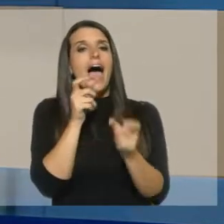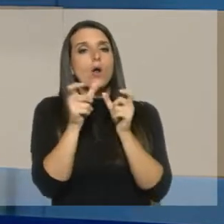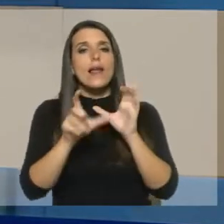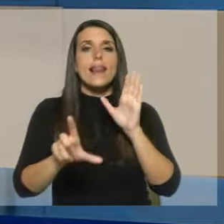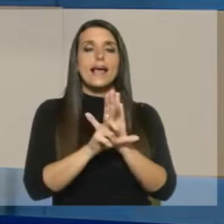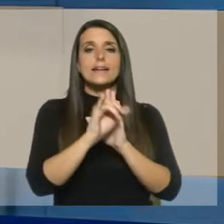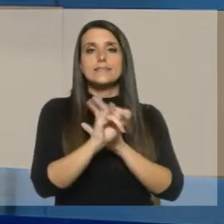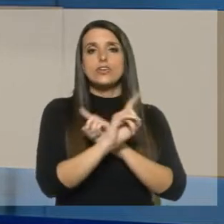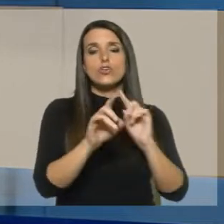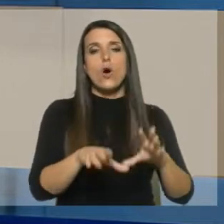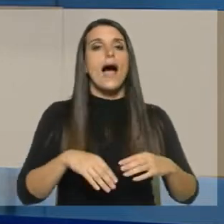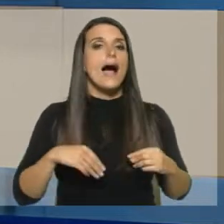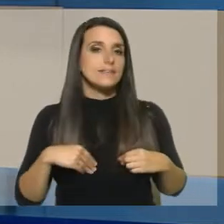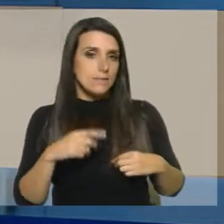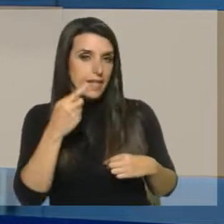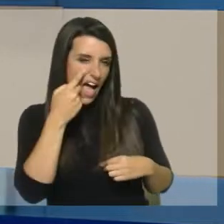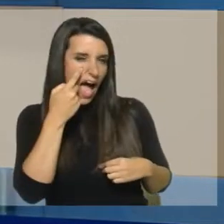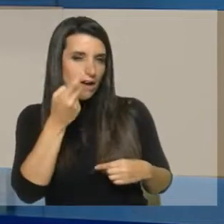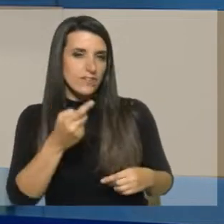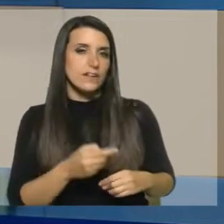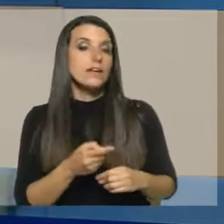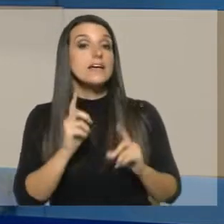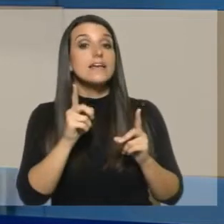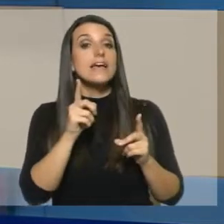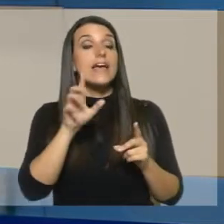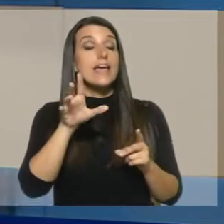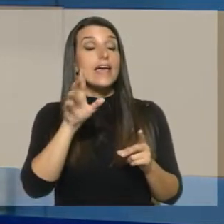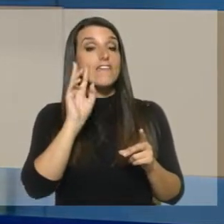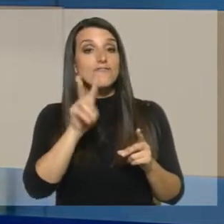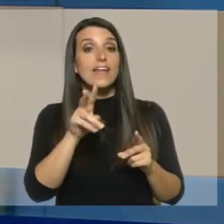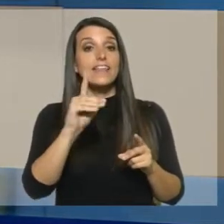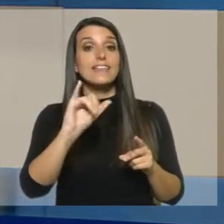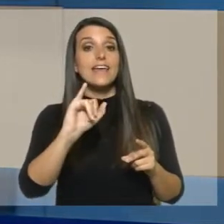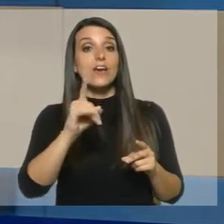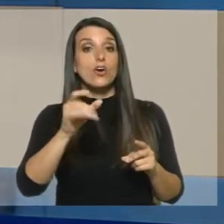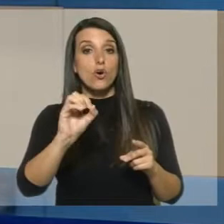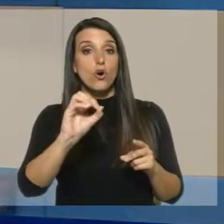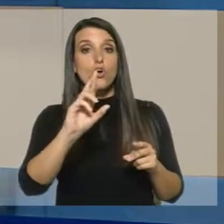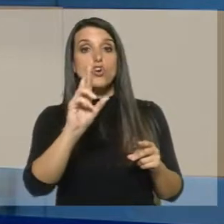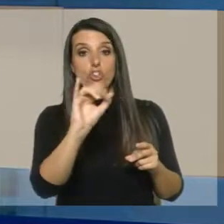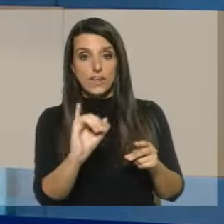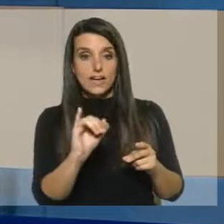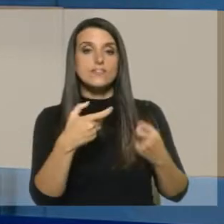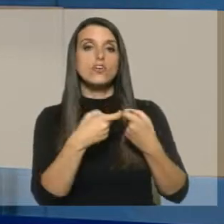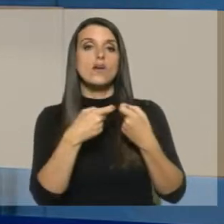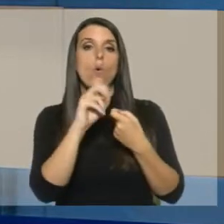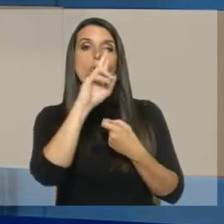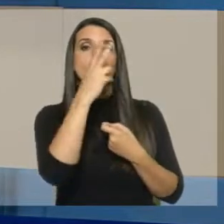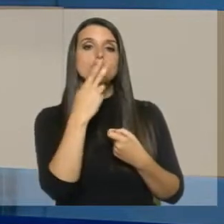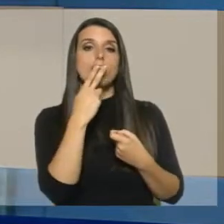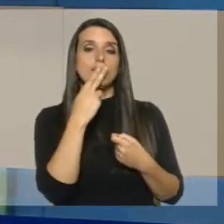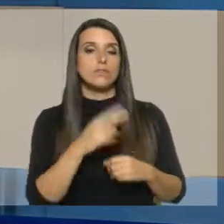si se acepta o no este recurso de amparo. Y vamos a escuchar a Diego Rodríguez, que es de la Sociedad Uruguaya de